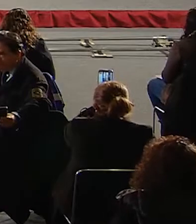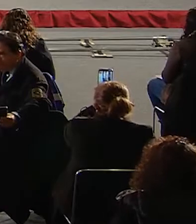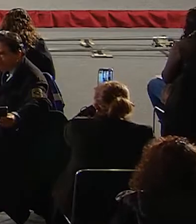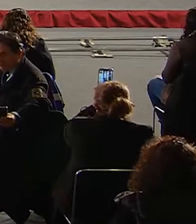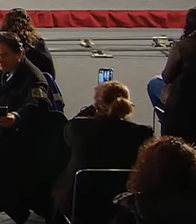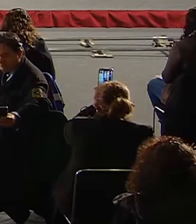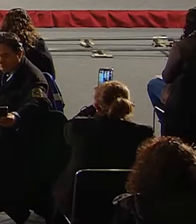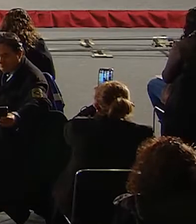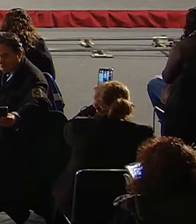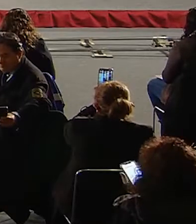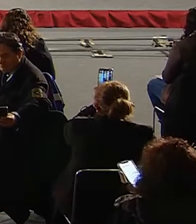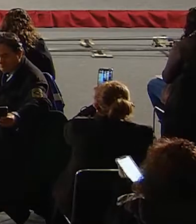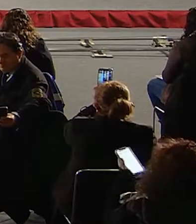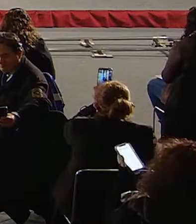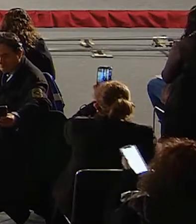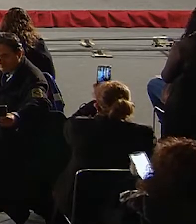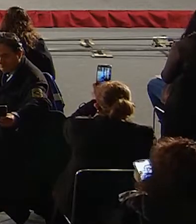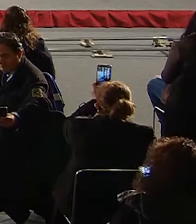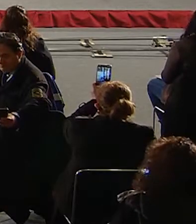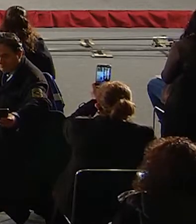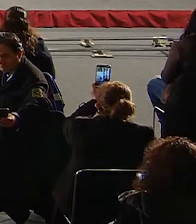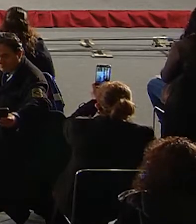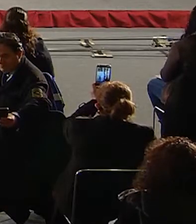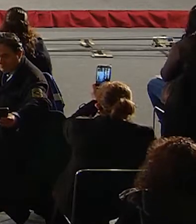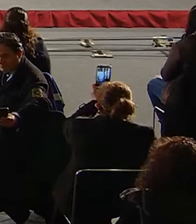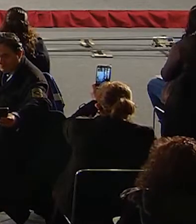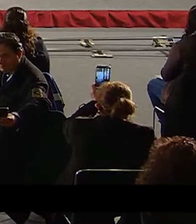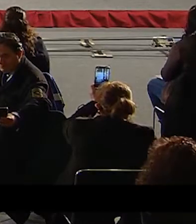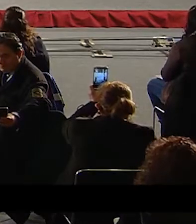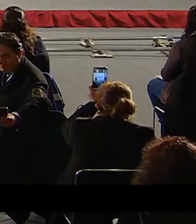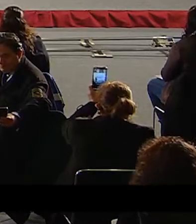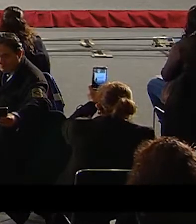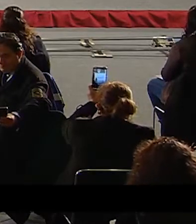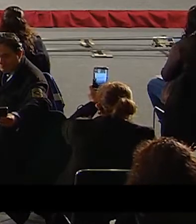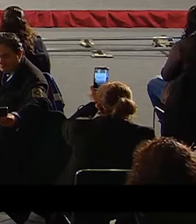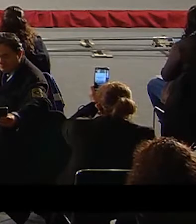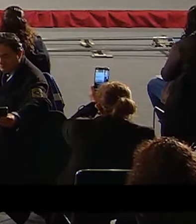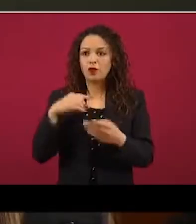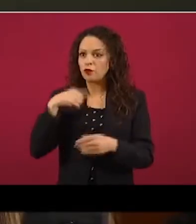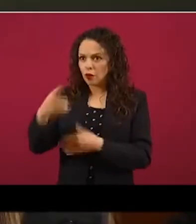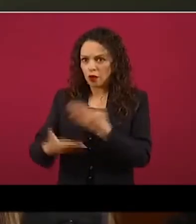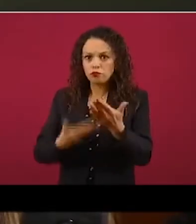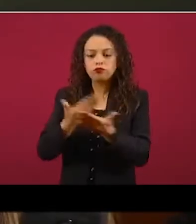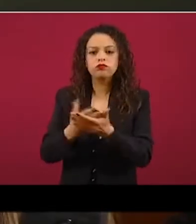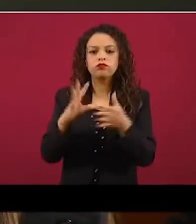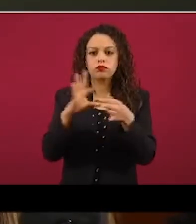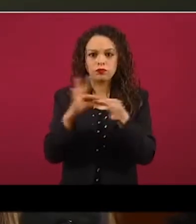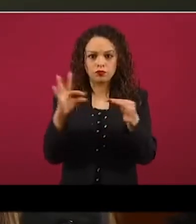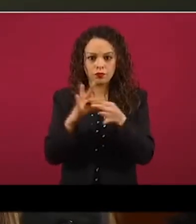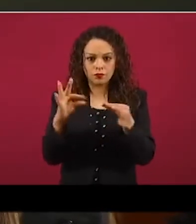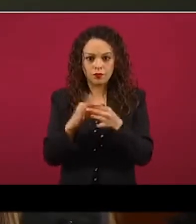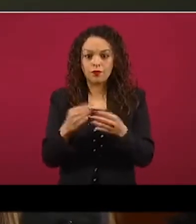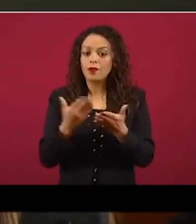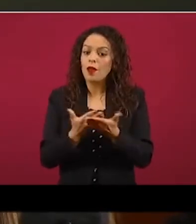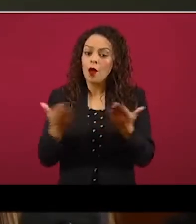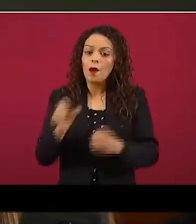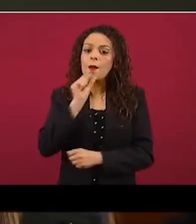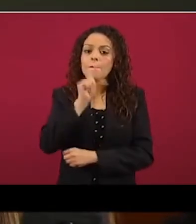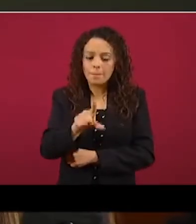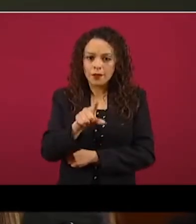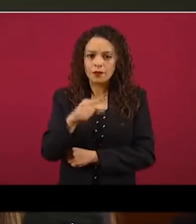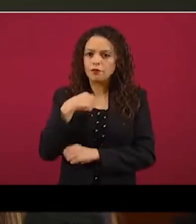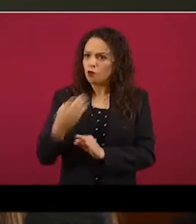El jueves 10 de diciembre se presentó en la conferencia de prensa un caso de violación a los derechos humanos del joven Rafael Mendoza,